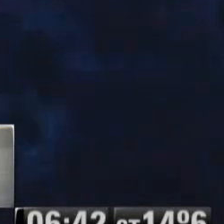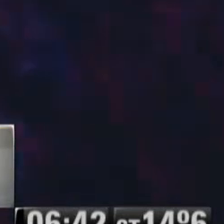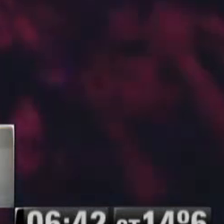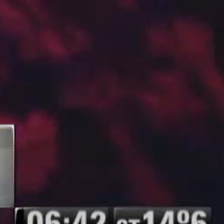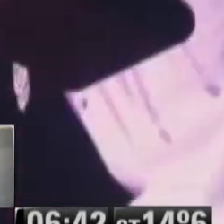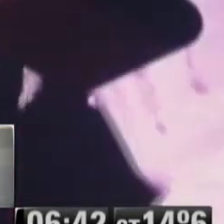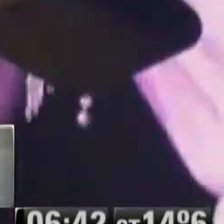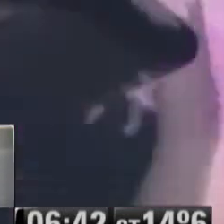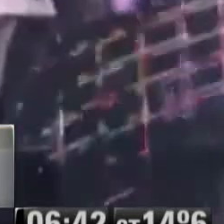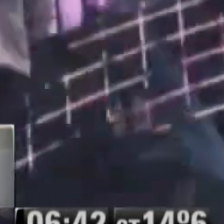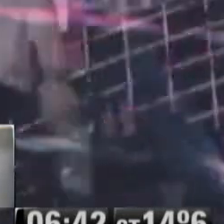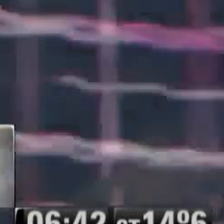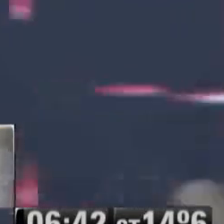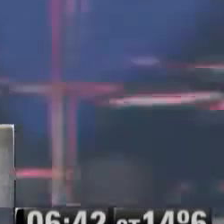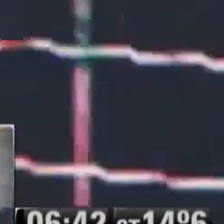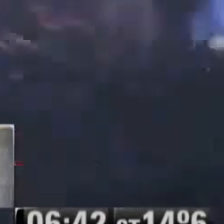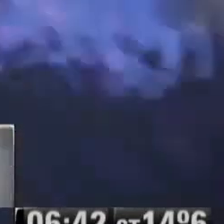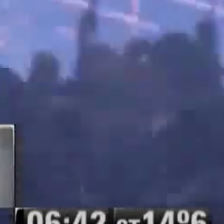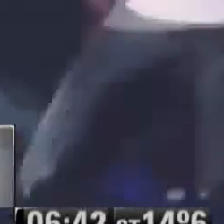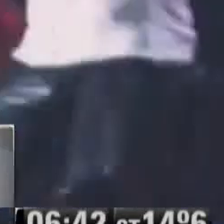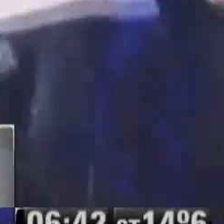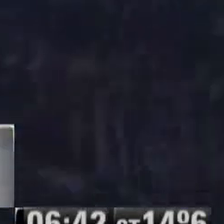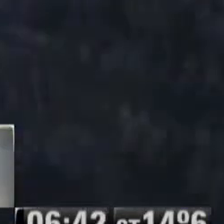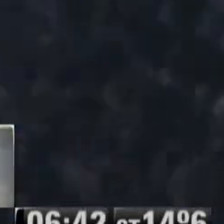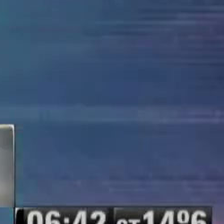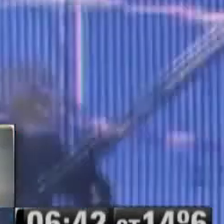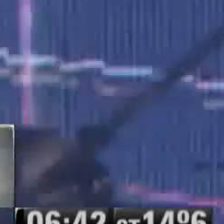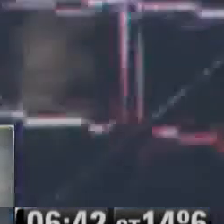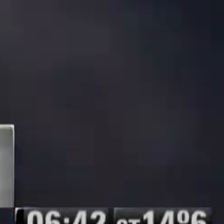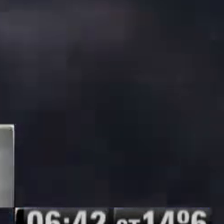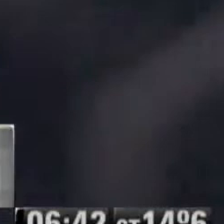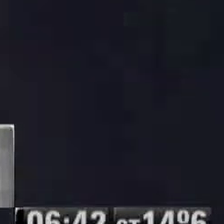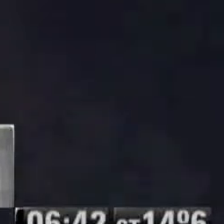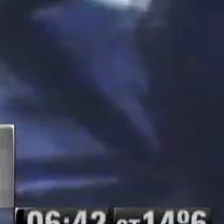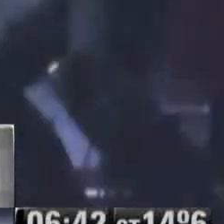futurista...